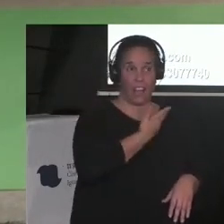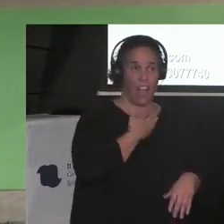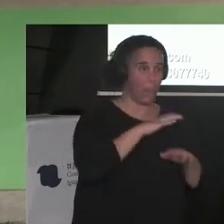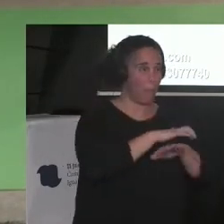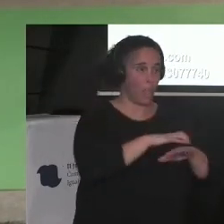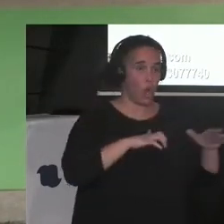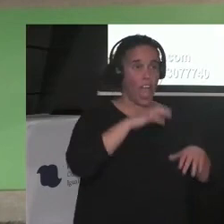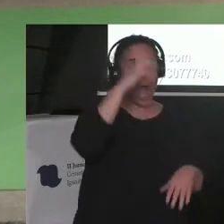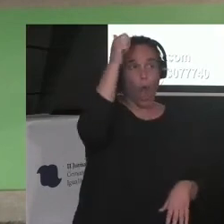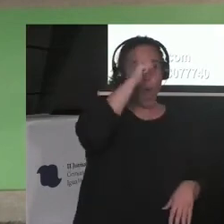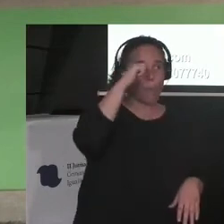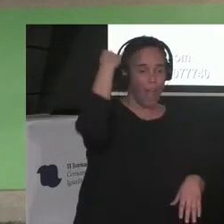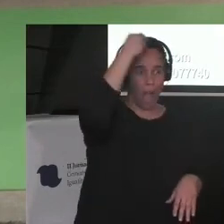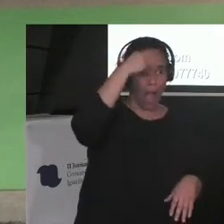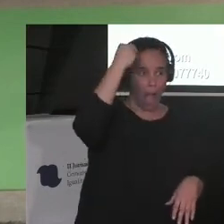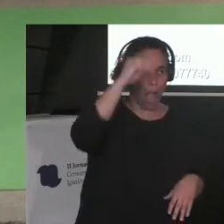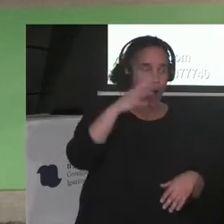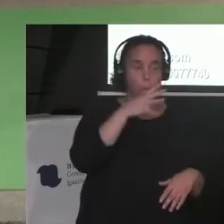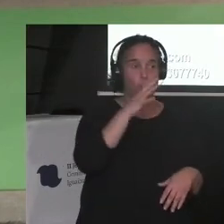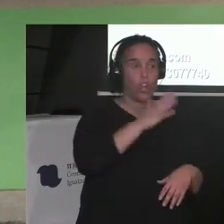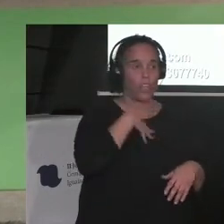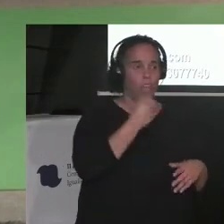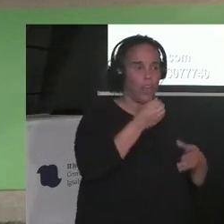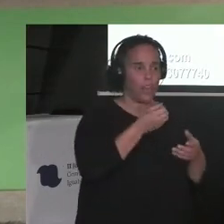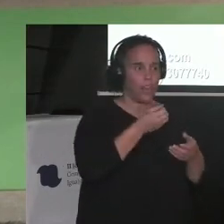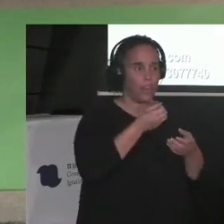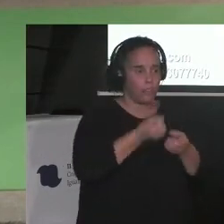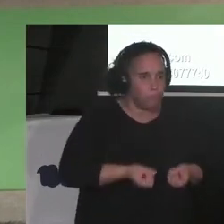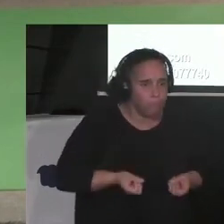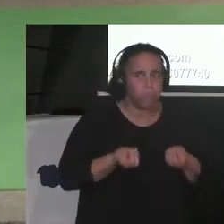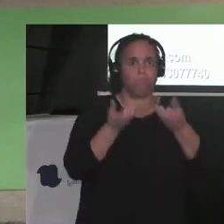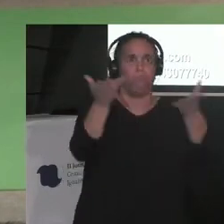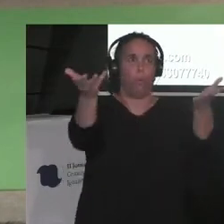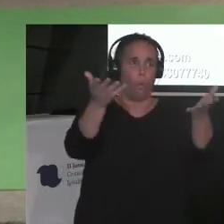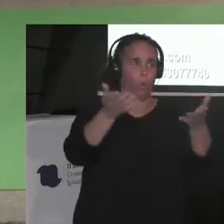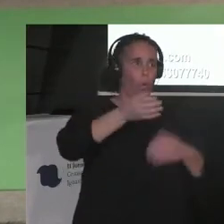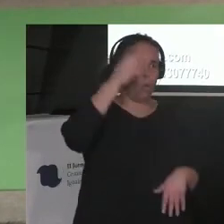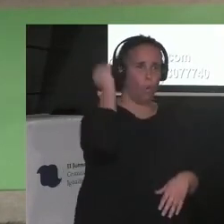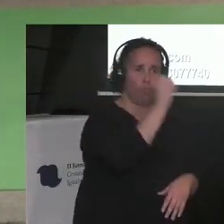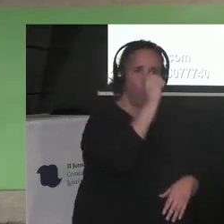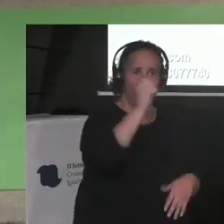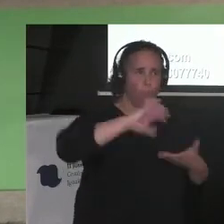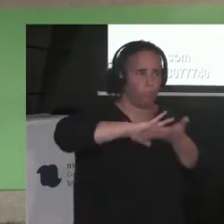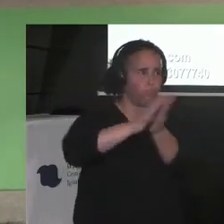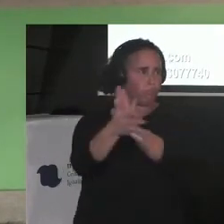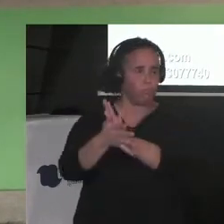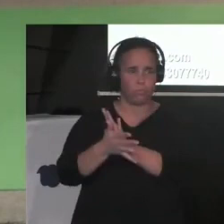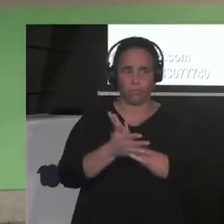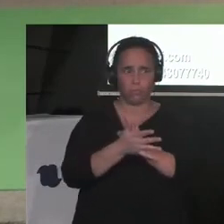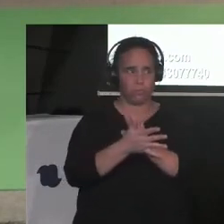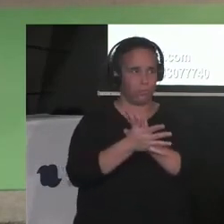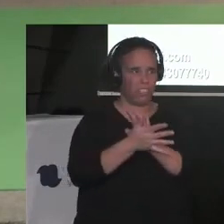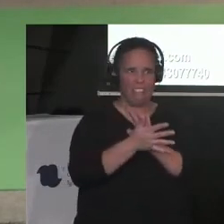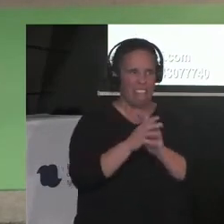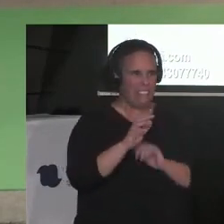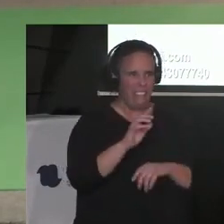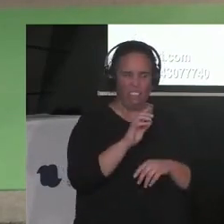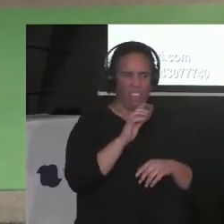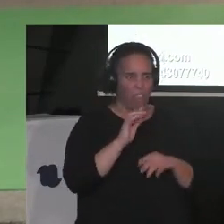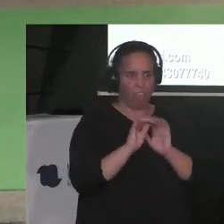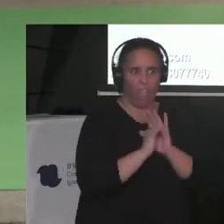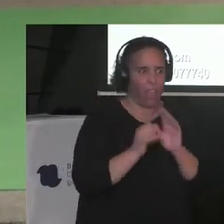por querer contar al mundo un genocidio desde la primera línea de fuego. Hay miles de personas muertas,